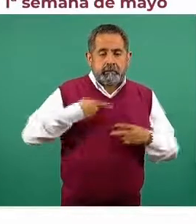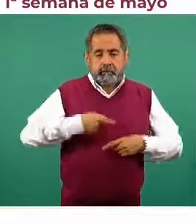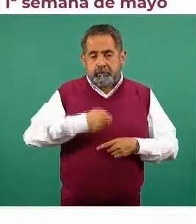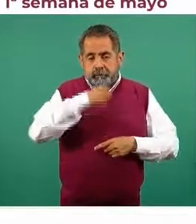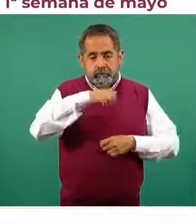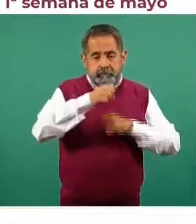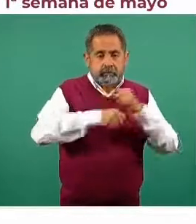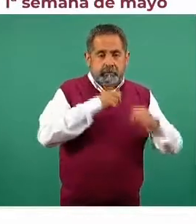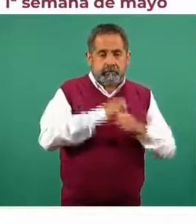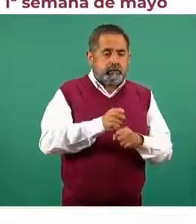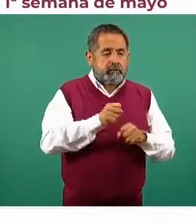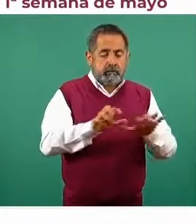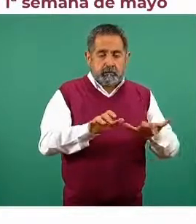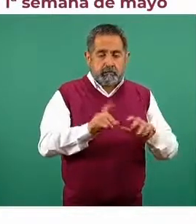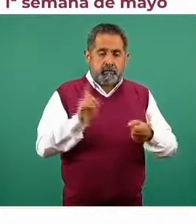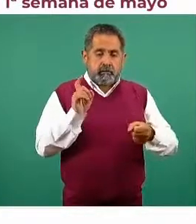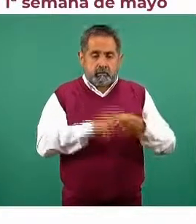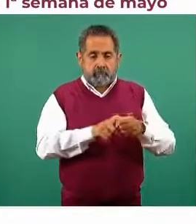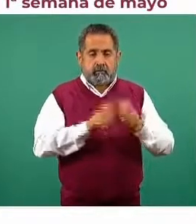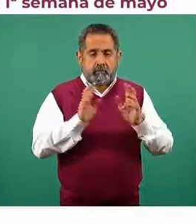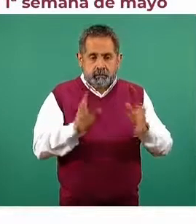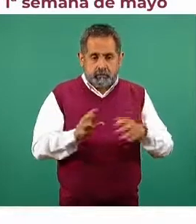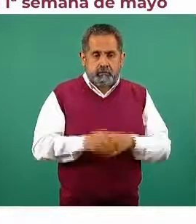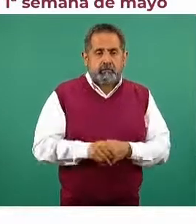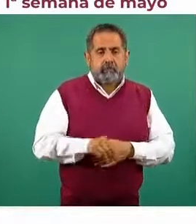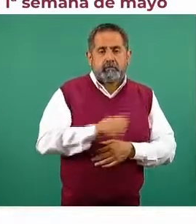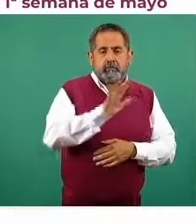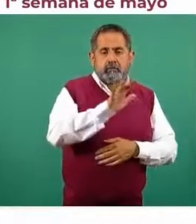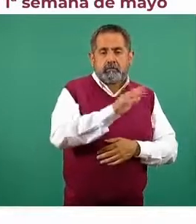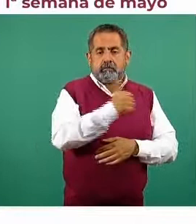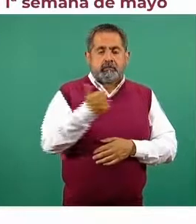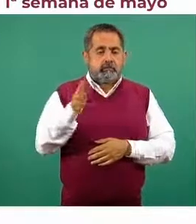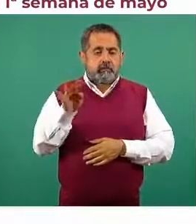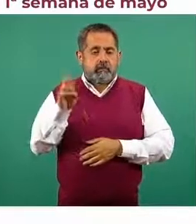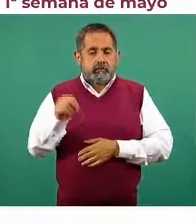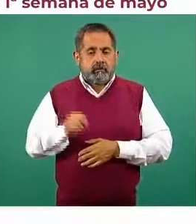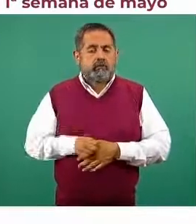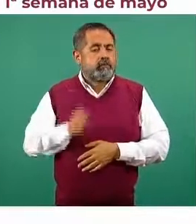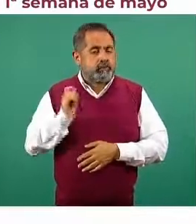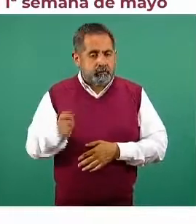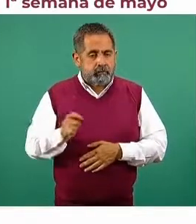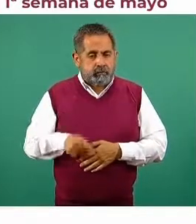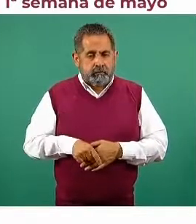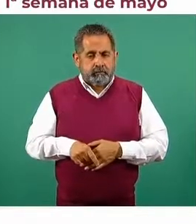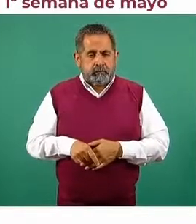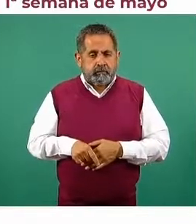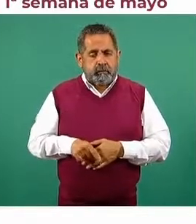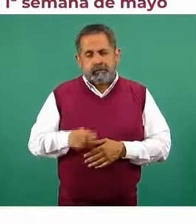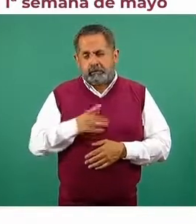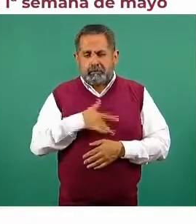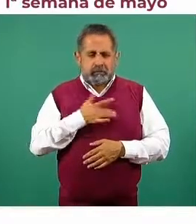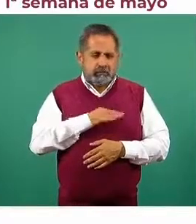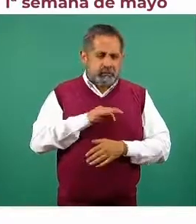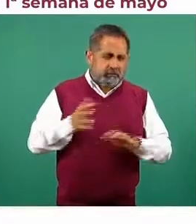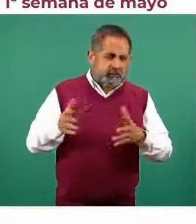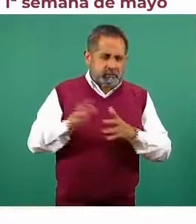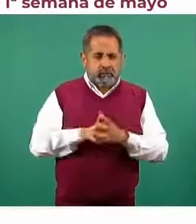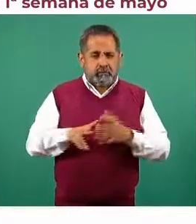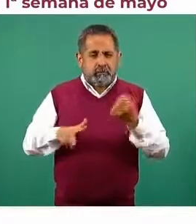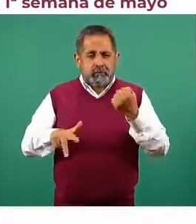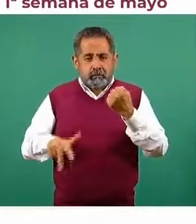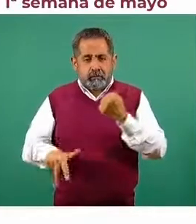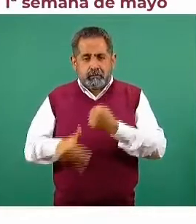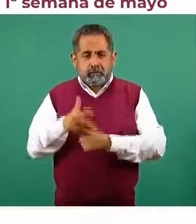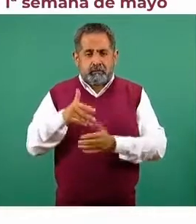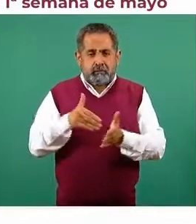registro y lo que significa esto, que tenemos una cifra estimada de 13